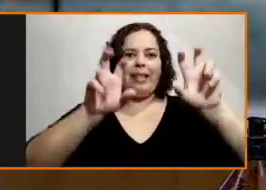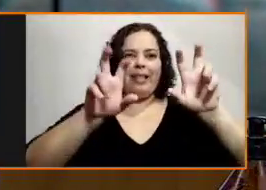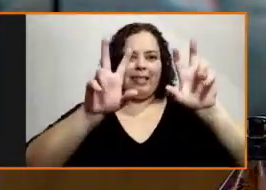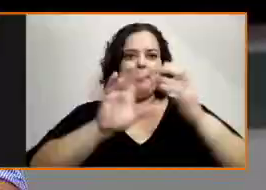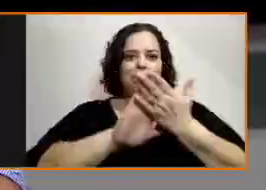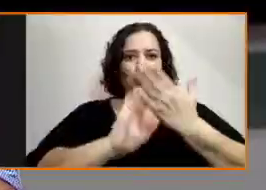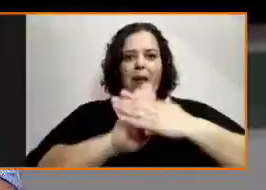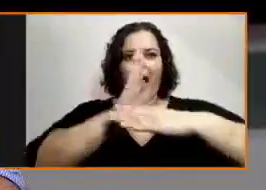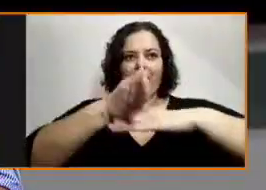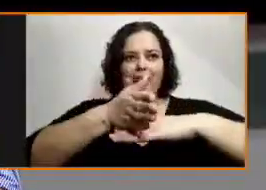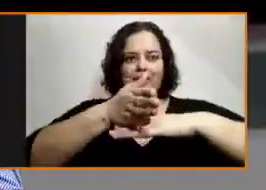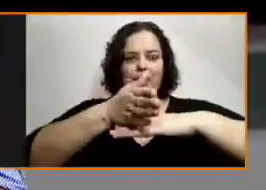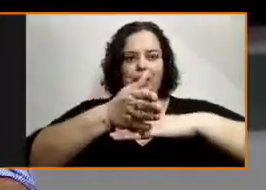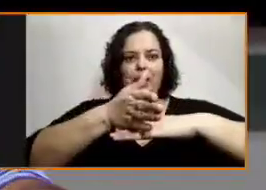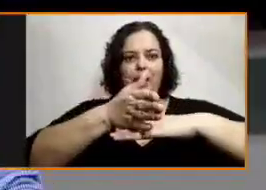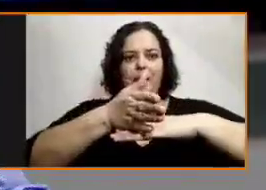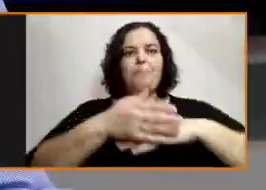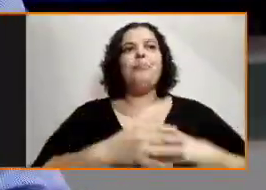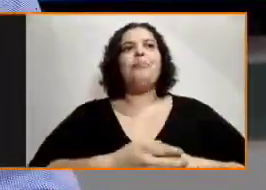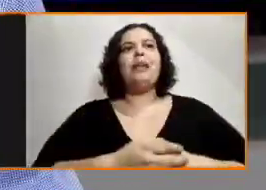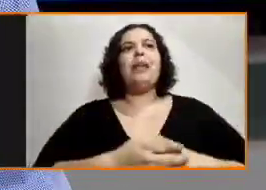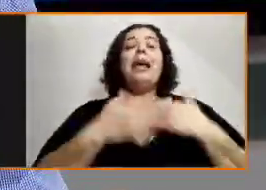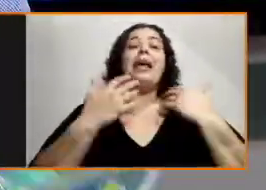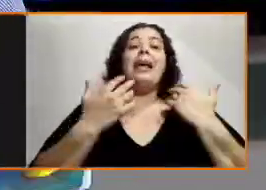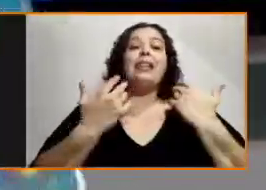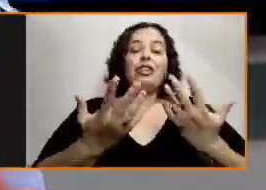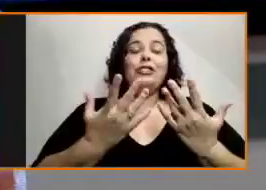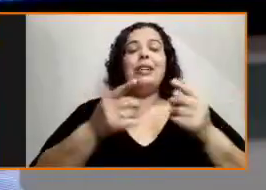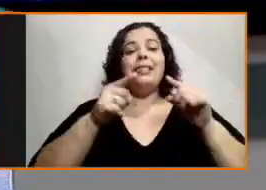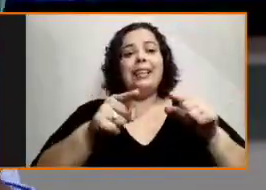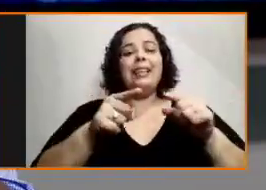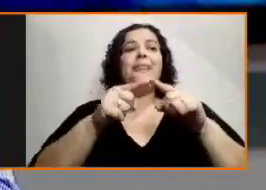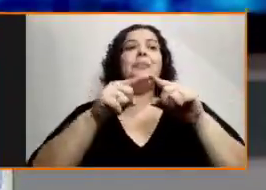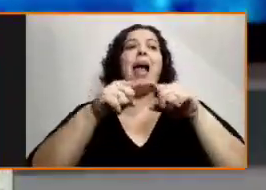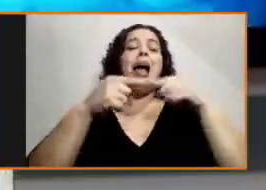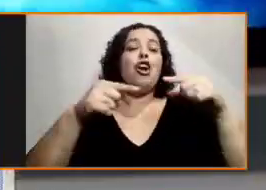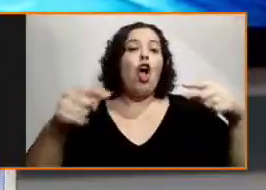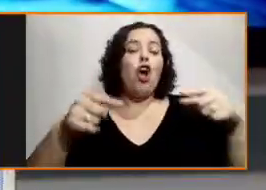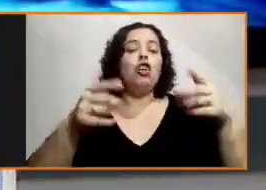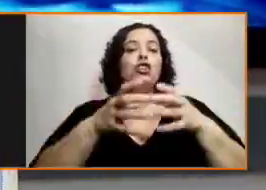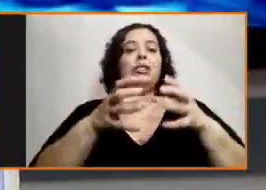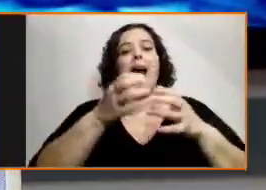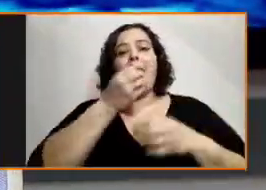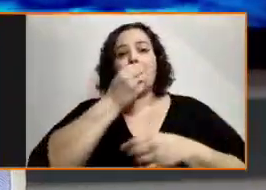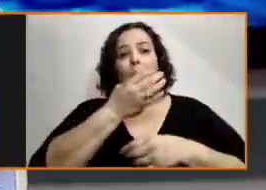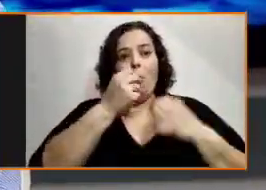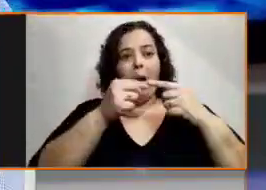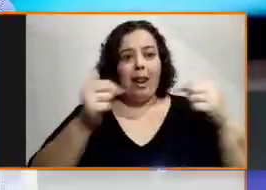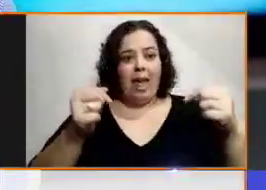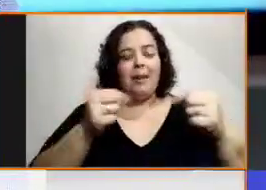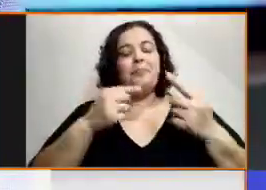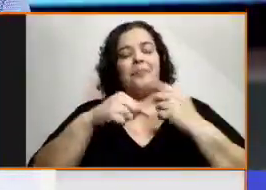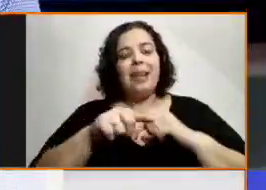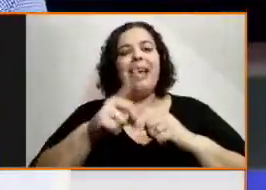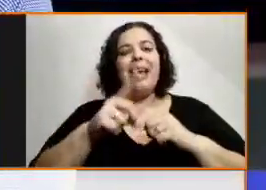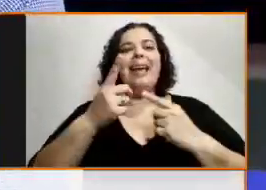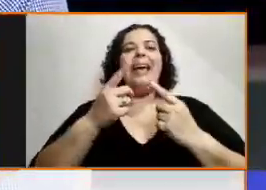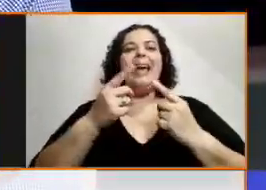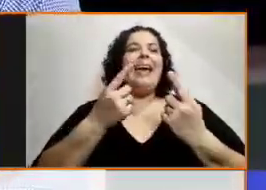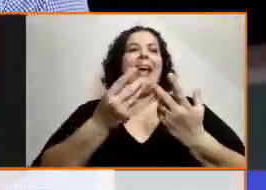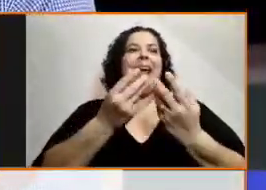Bueno, la excusa de la conversación, más allá de Cosa Buena, es El Gran Secreto, que es el libro que tengo acá, que es un libro